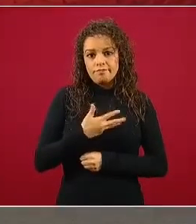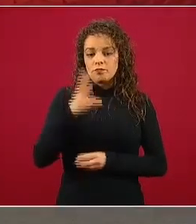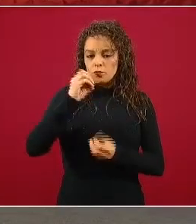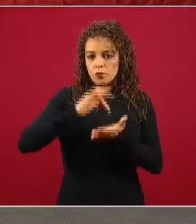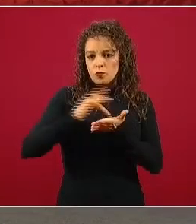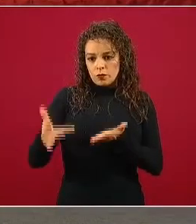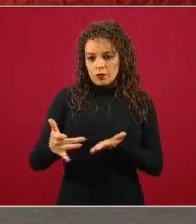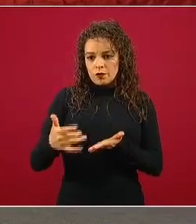el doctor López-Gatell.